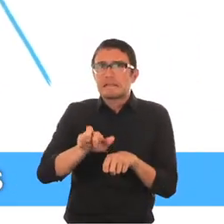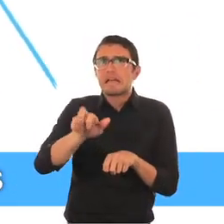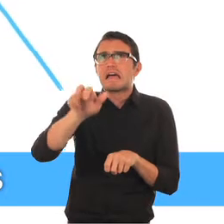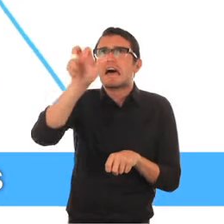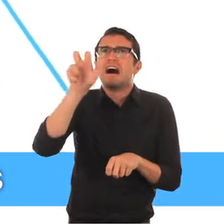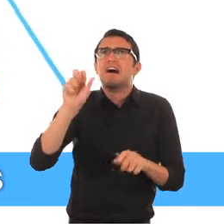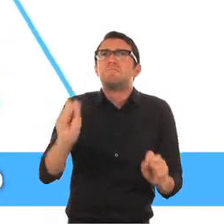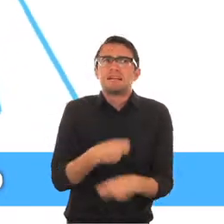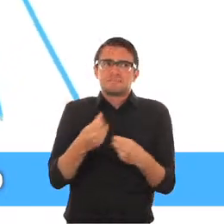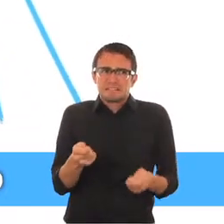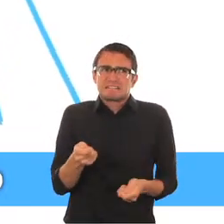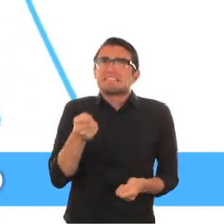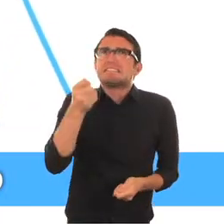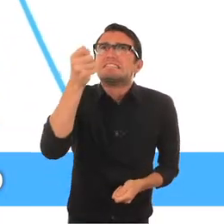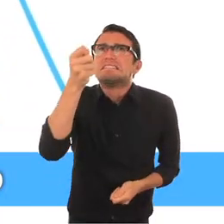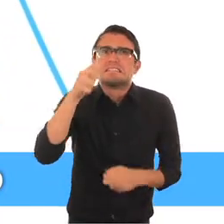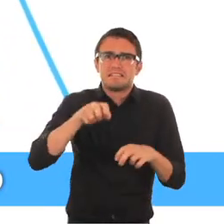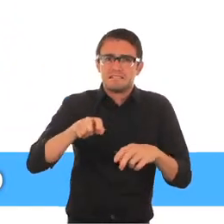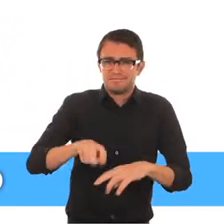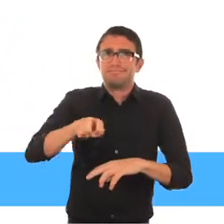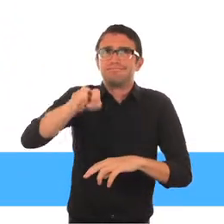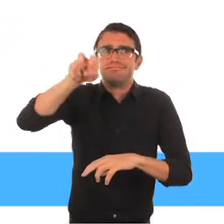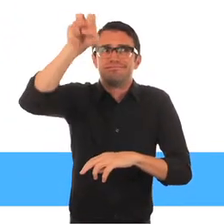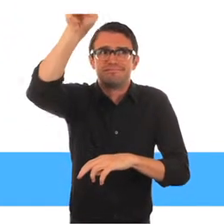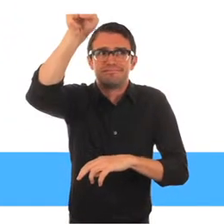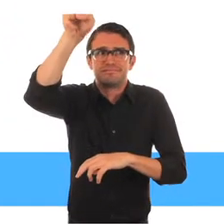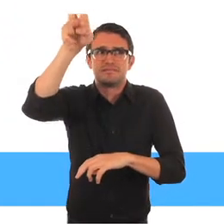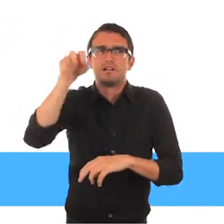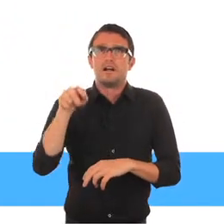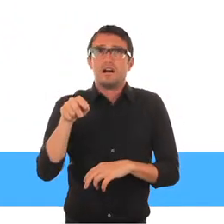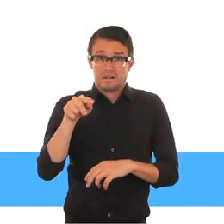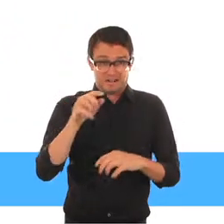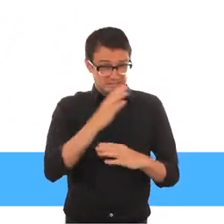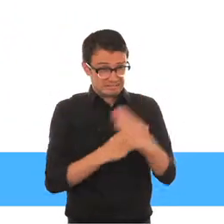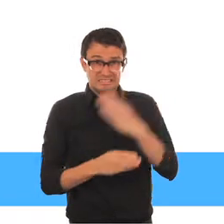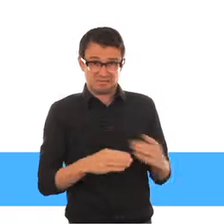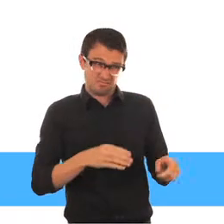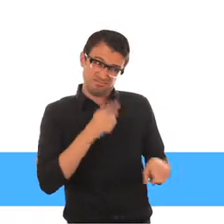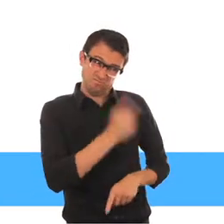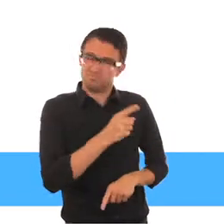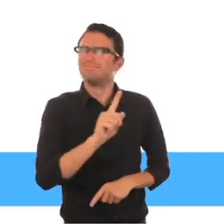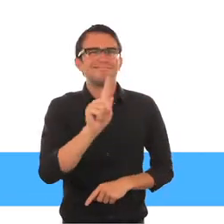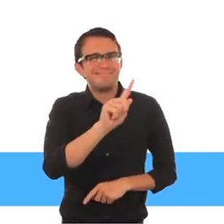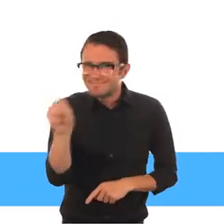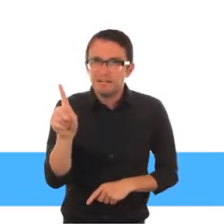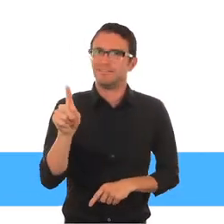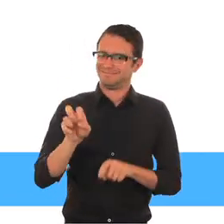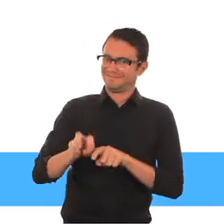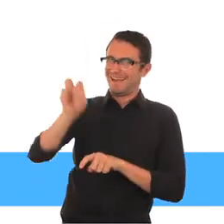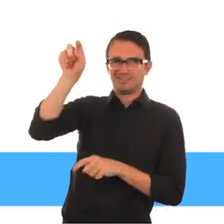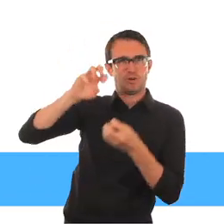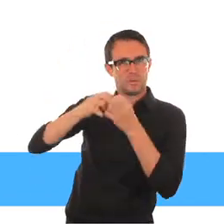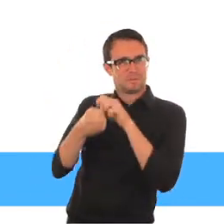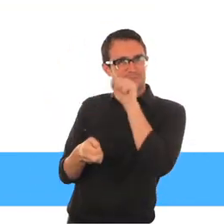derecho al voto, es porque hay obstáculos ambientales que se lo impiden, no porque sea discapacitada. Las escaleras impiden que un